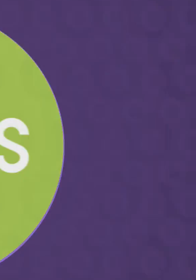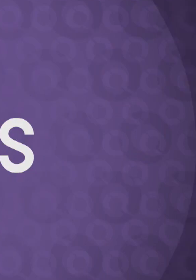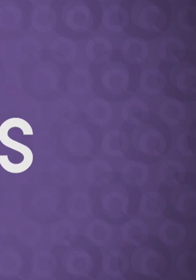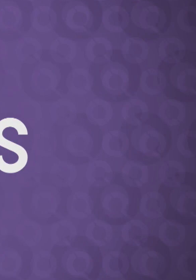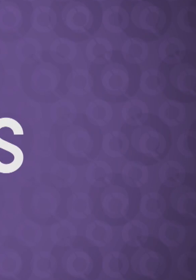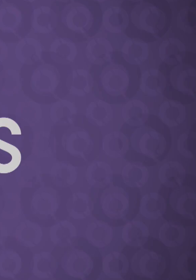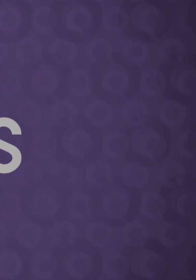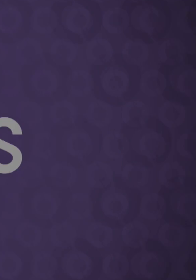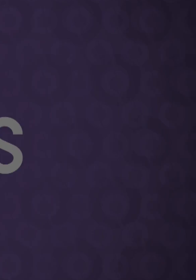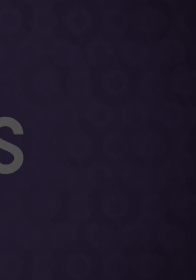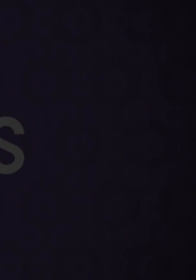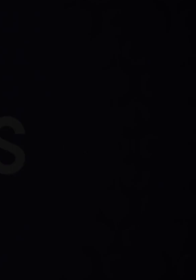Gracias.